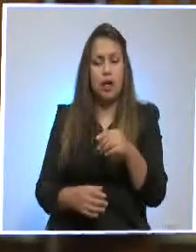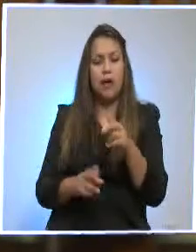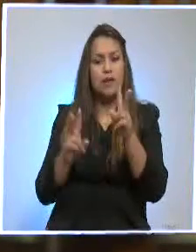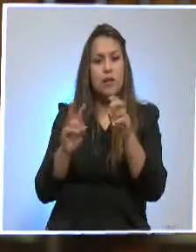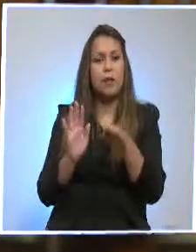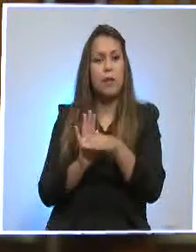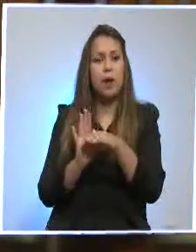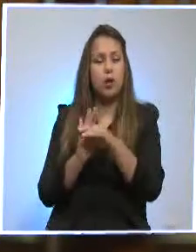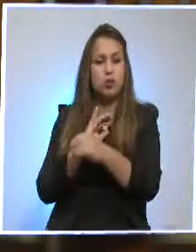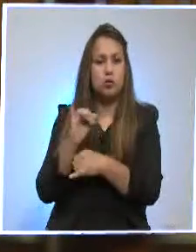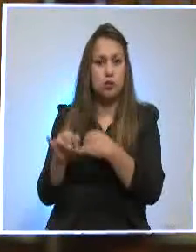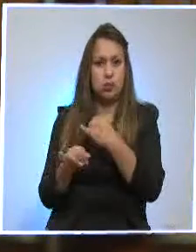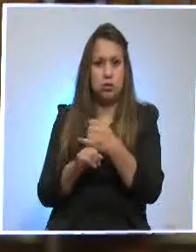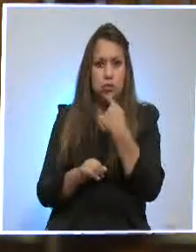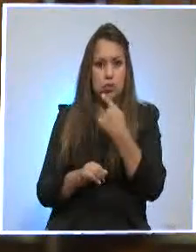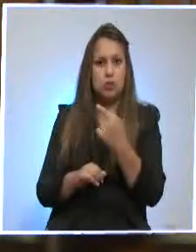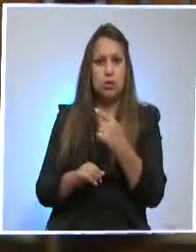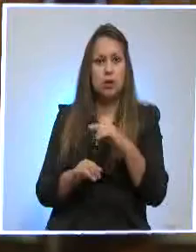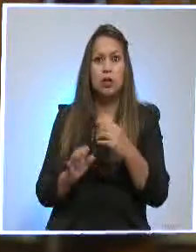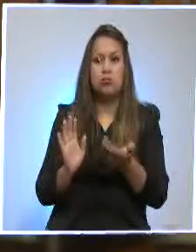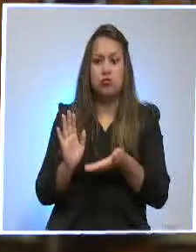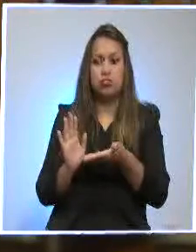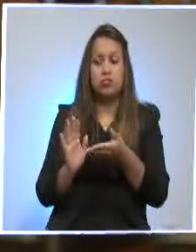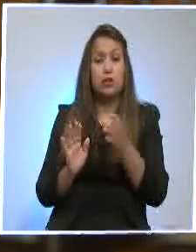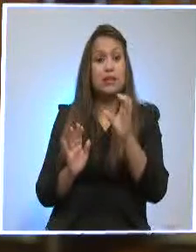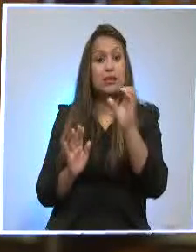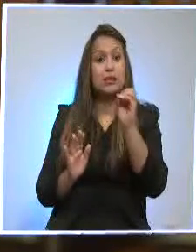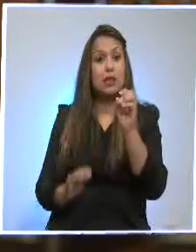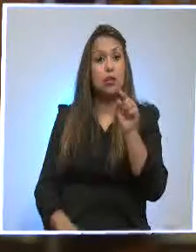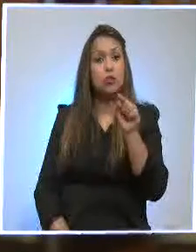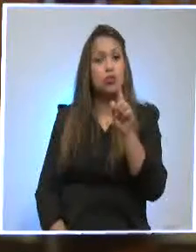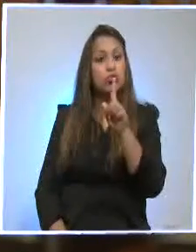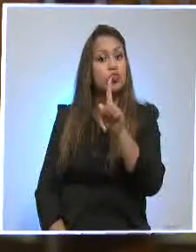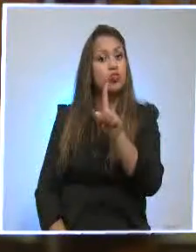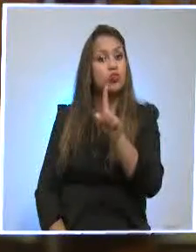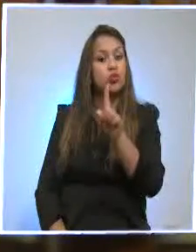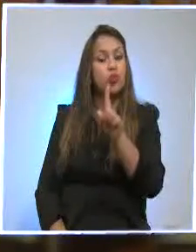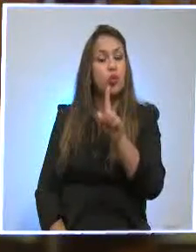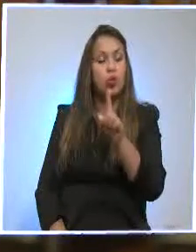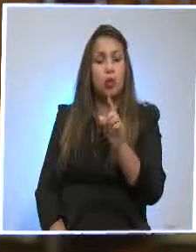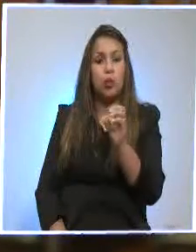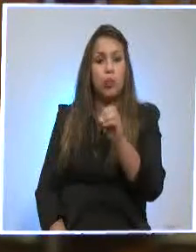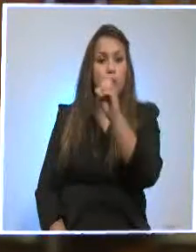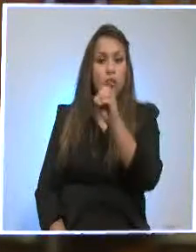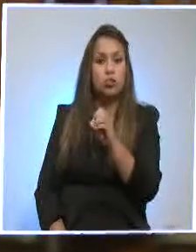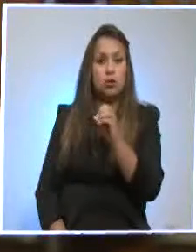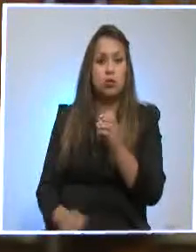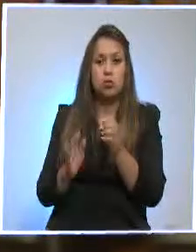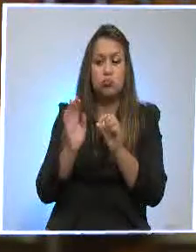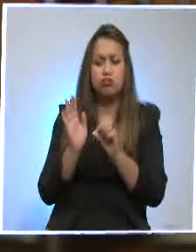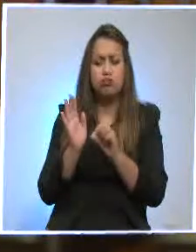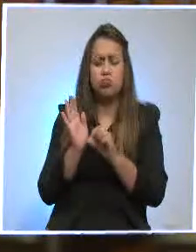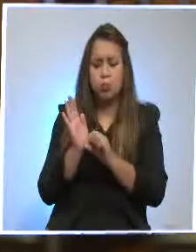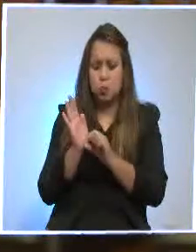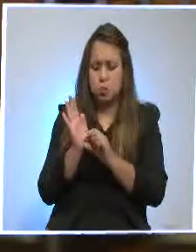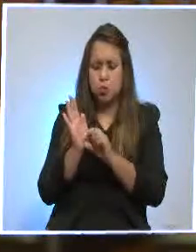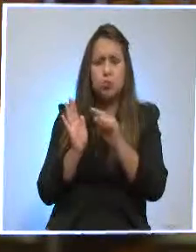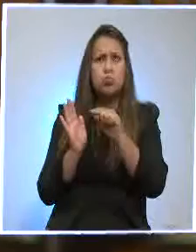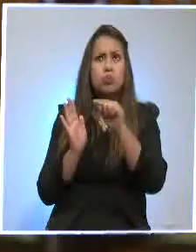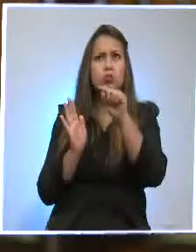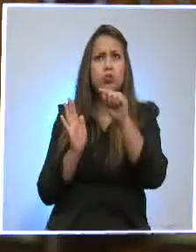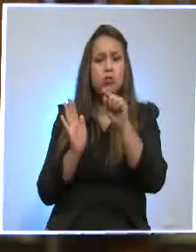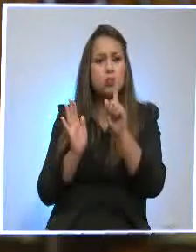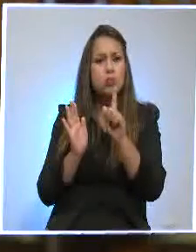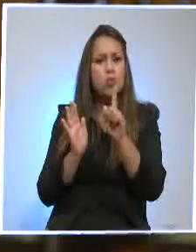un ligero crecimiento del 0.1%, que es también bastante bajo. Pero bueno, habrá que ver, lógicamente